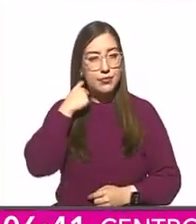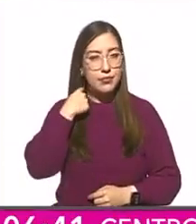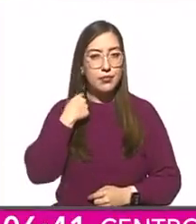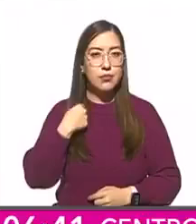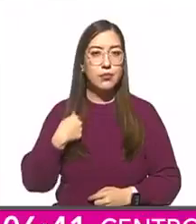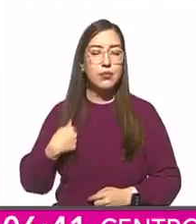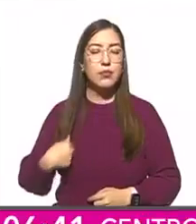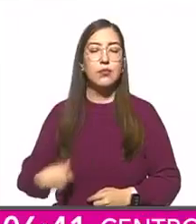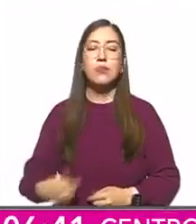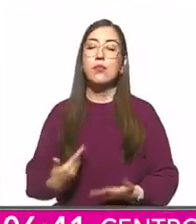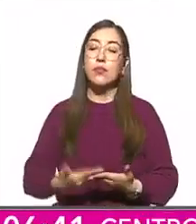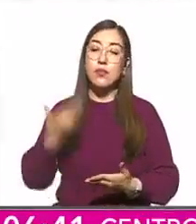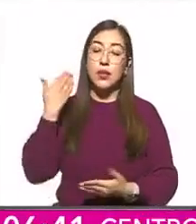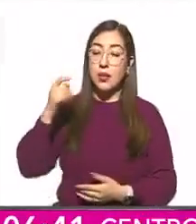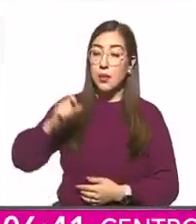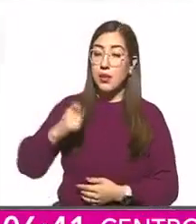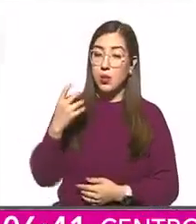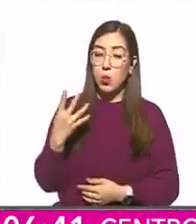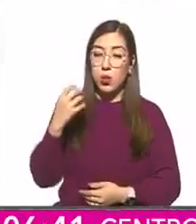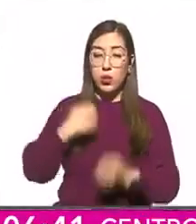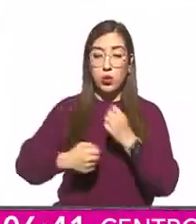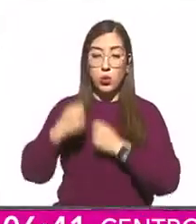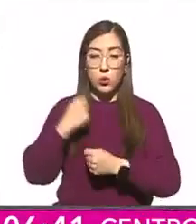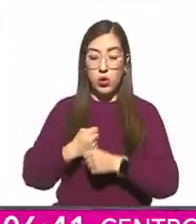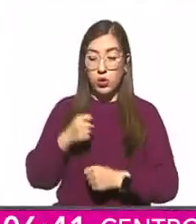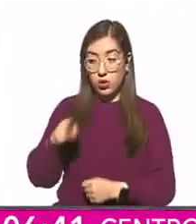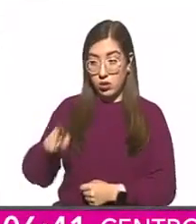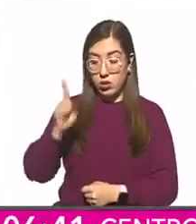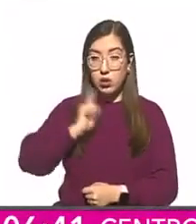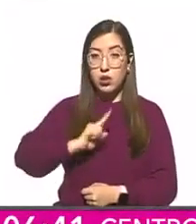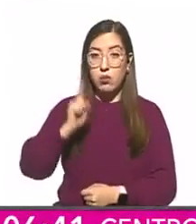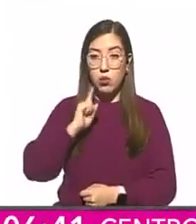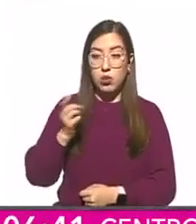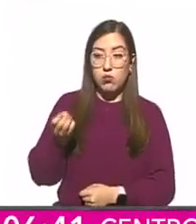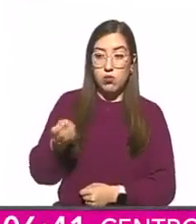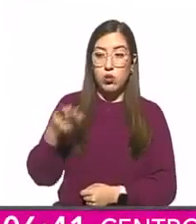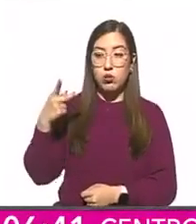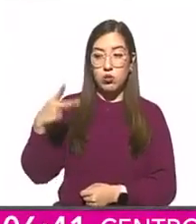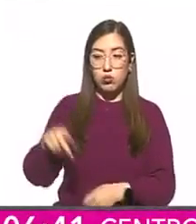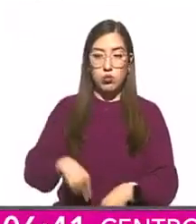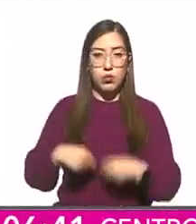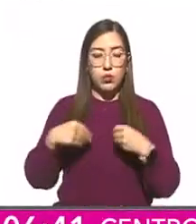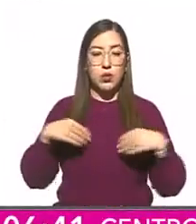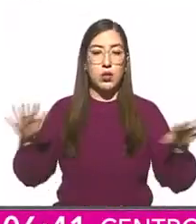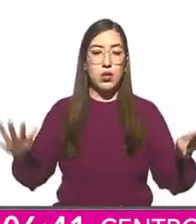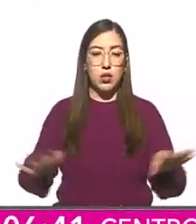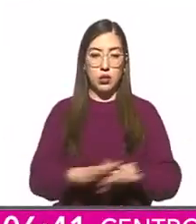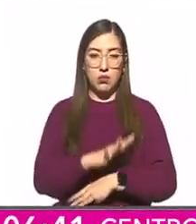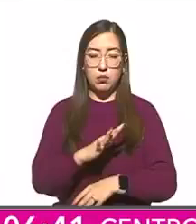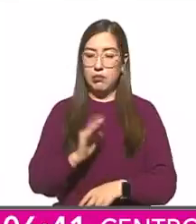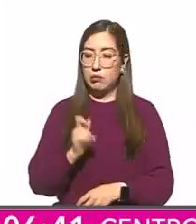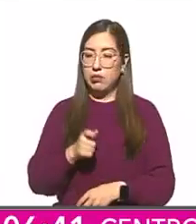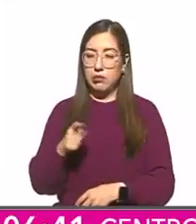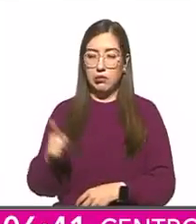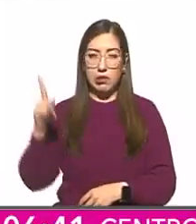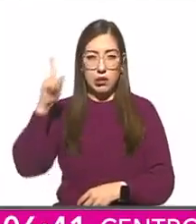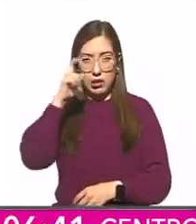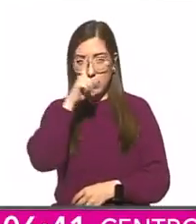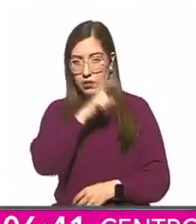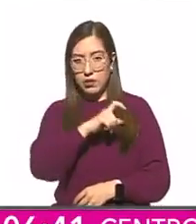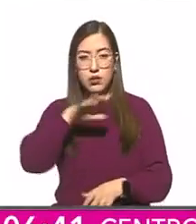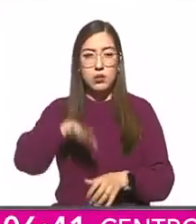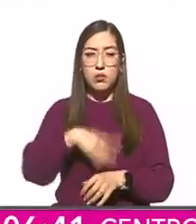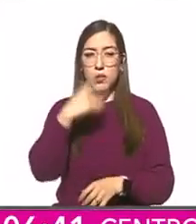Hace 24 años esta mujer recibió un diagnóstico que cambiaría su vida. El momento fue crítico para ella,